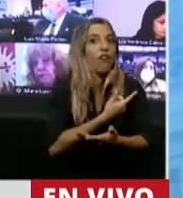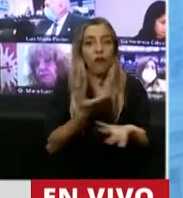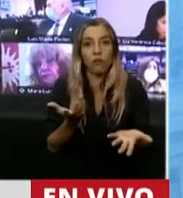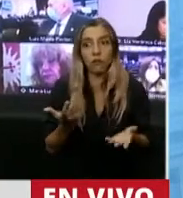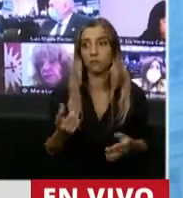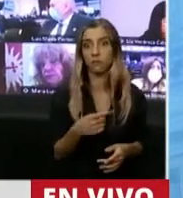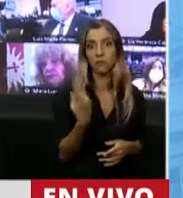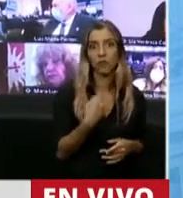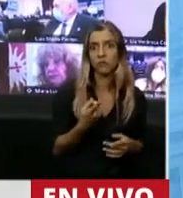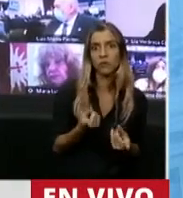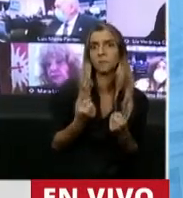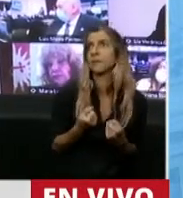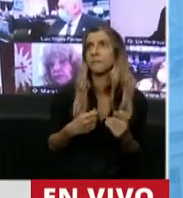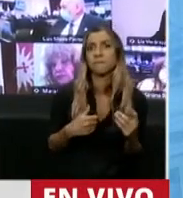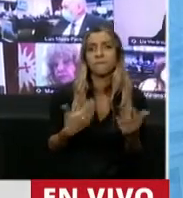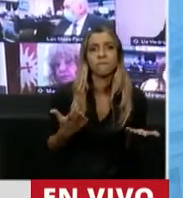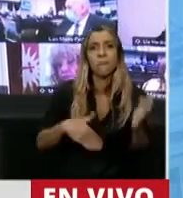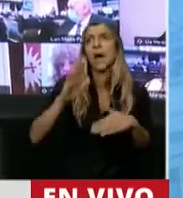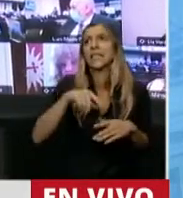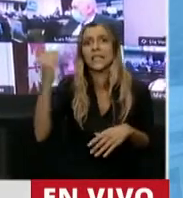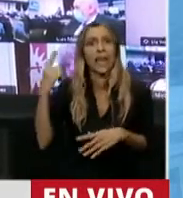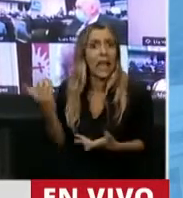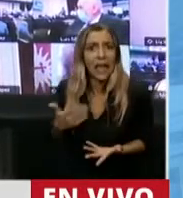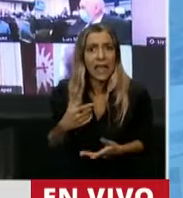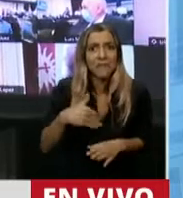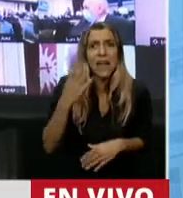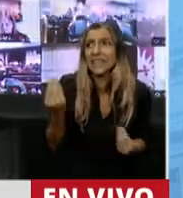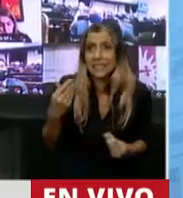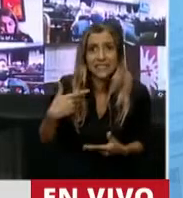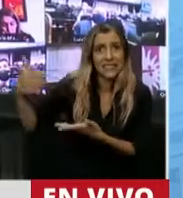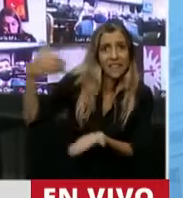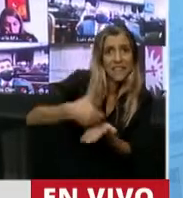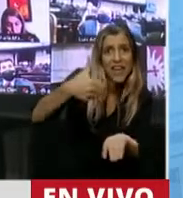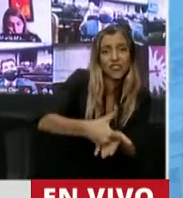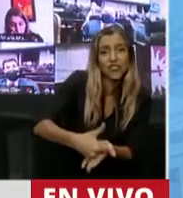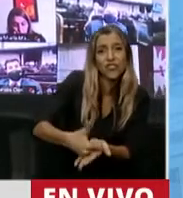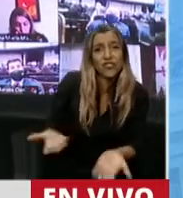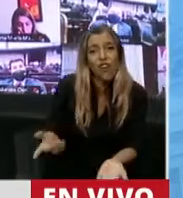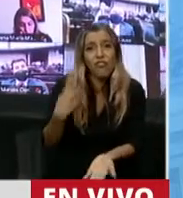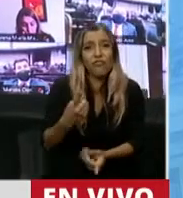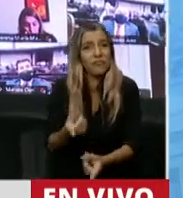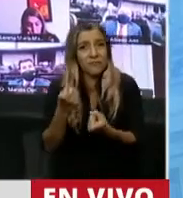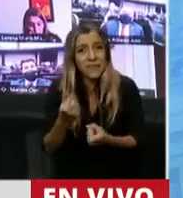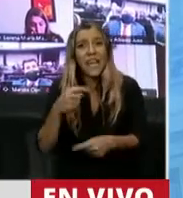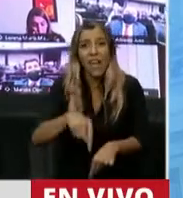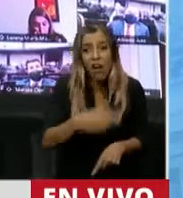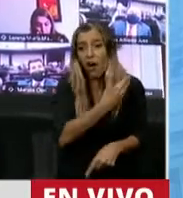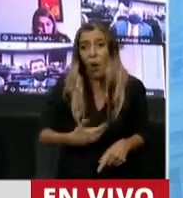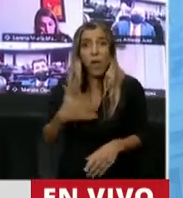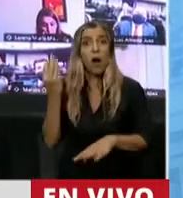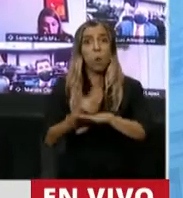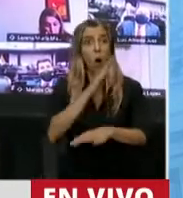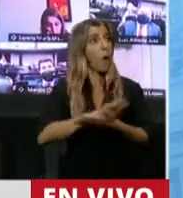creativos en crear riqueza, empleo, no impuestos. Ya se crearon 12, se aumentaron 12 impuestos en lo que va de esta gestión de gobierno.